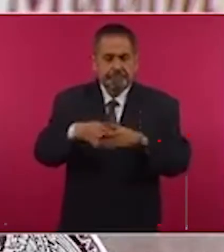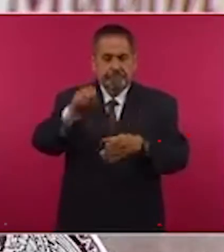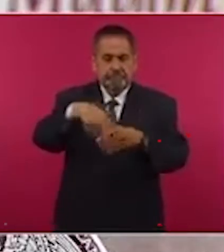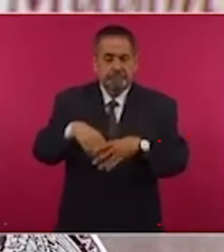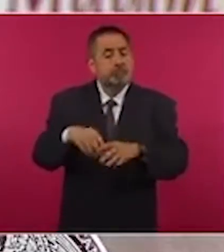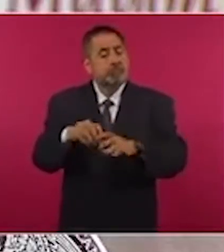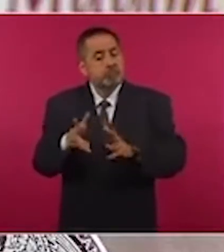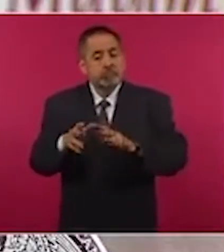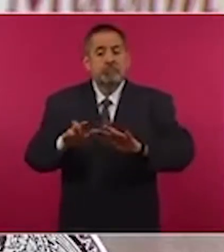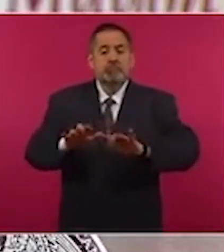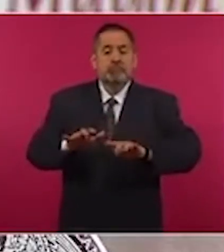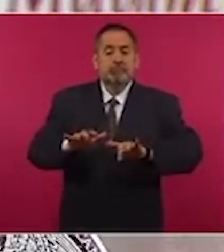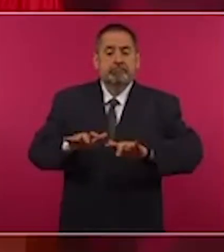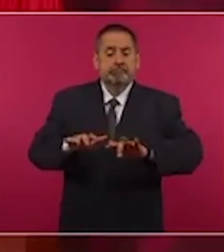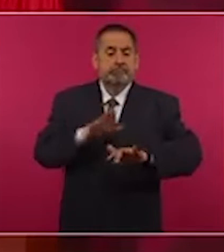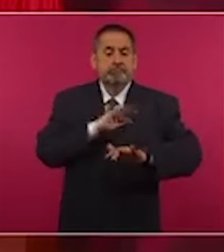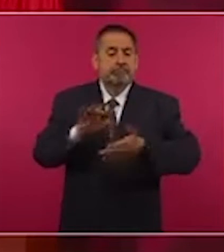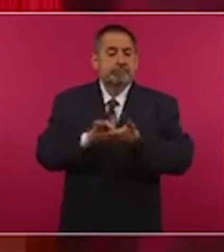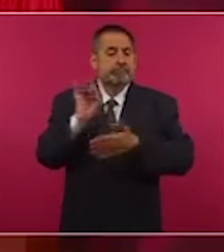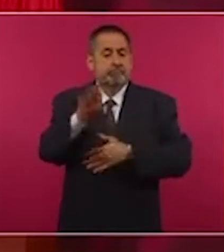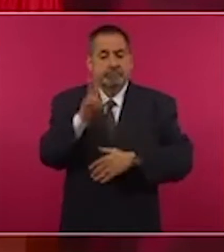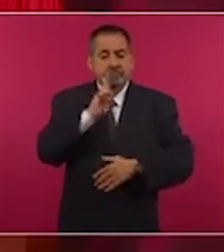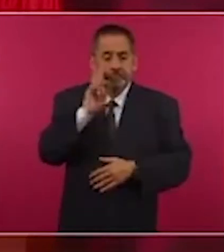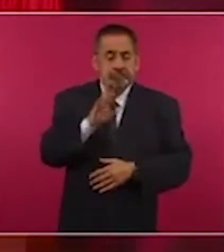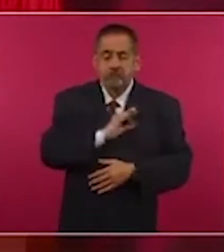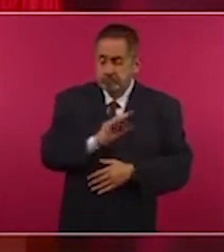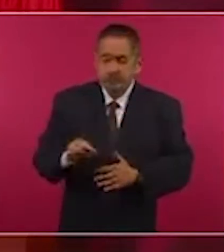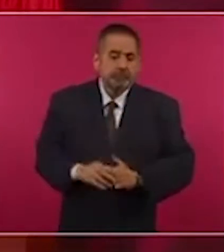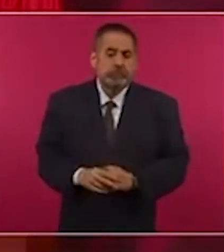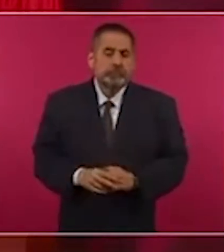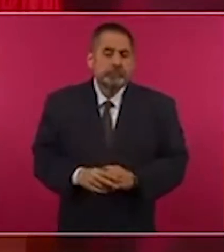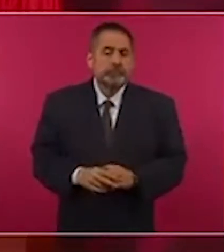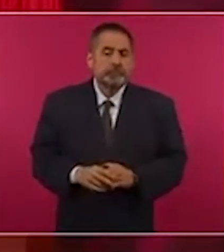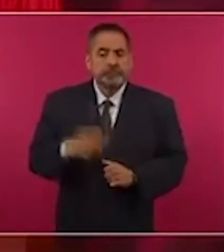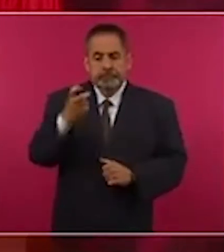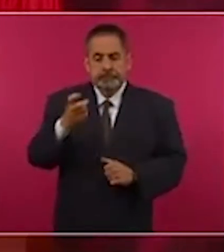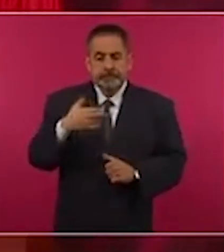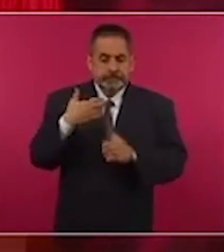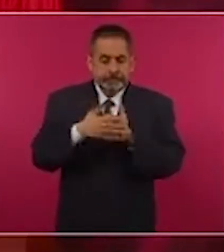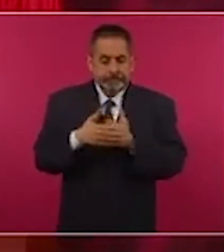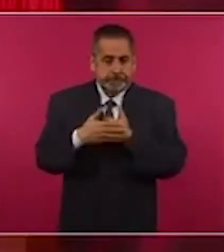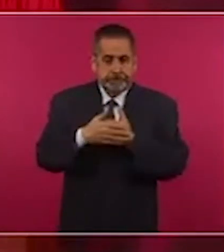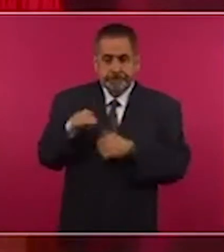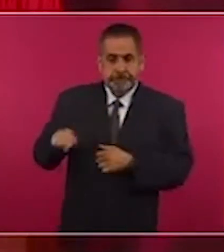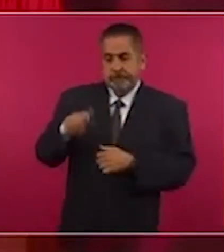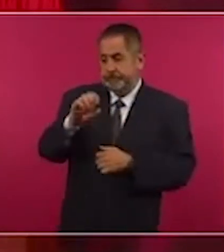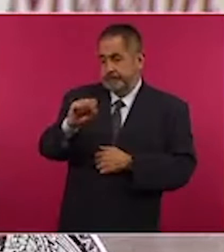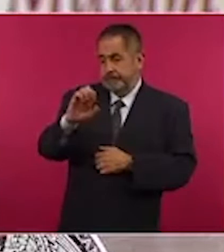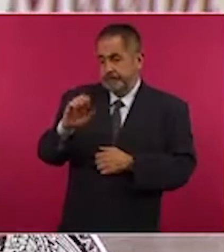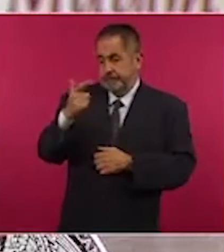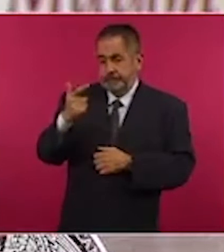para facilitar al pueblo este ejercicio participativo. Se implementará en el portal de la Secretaría de